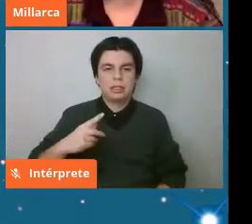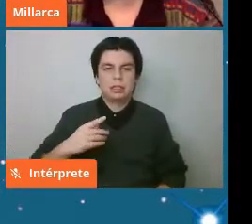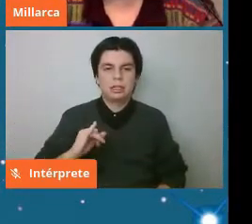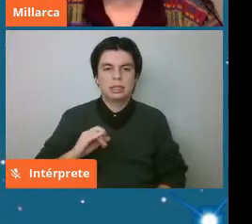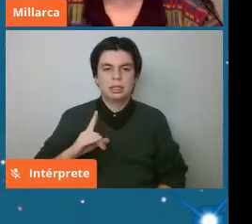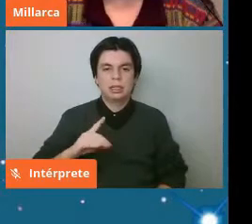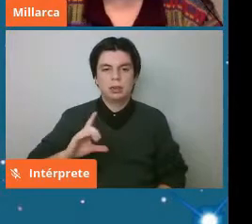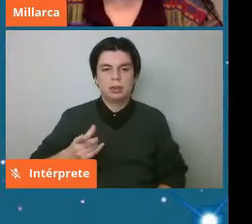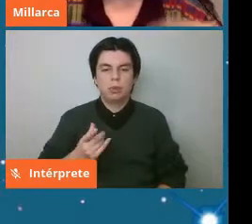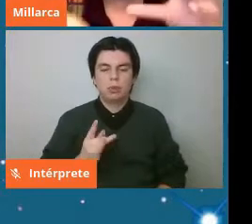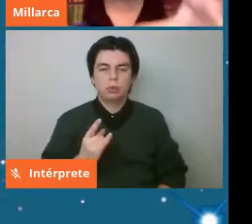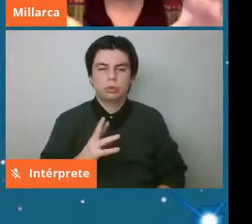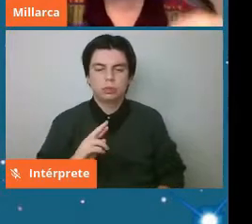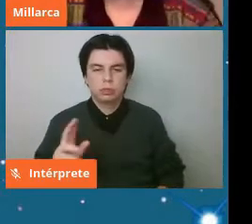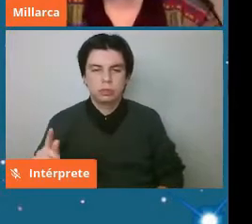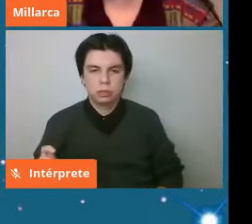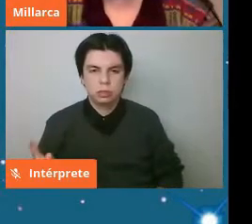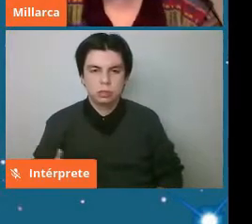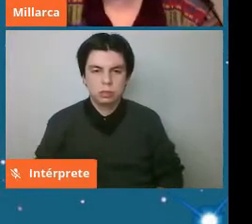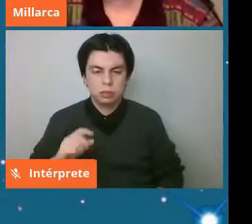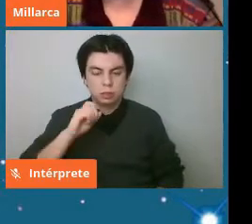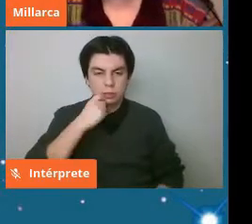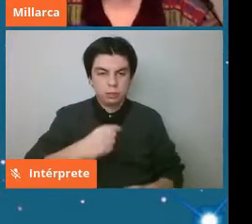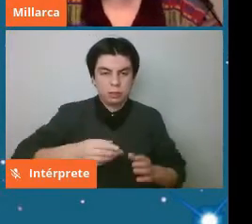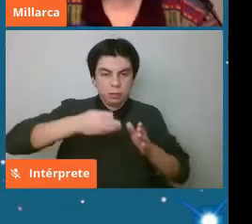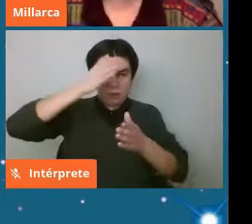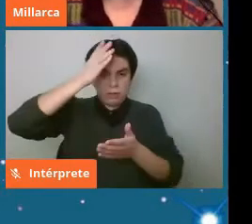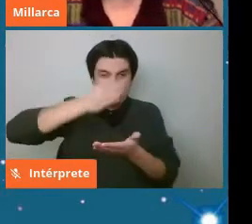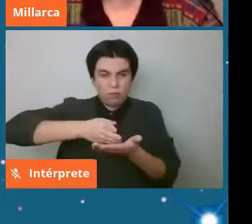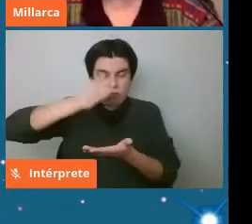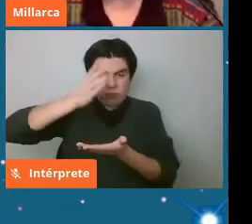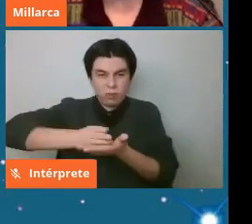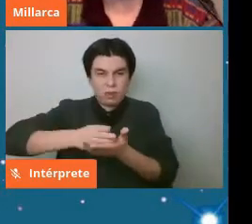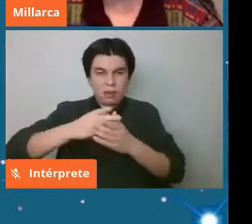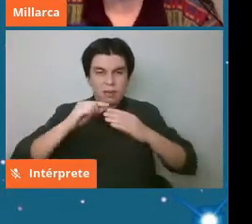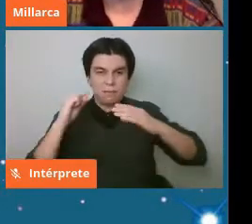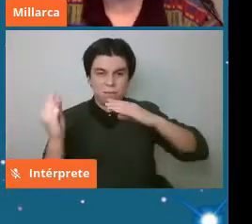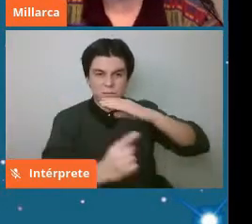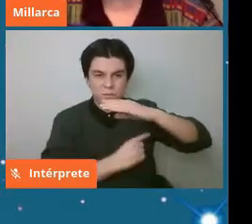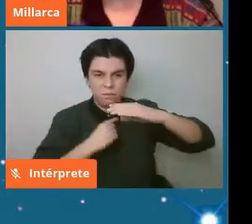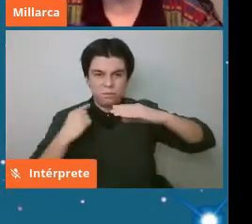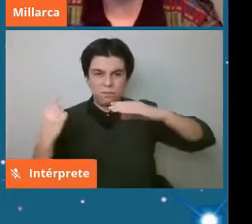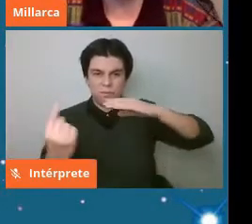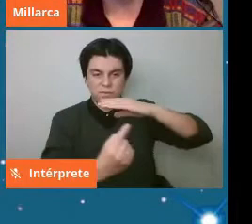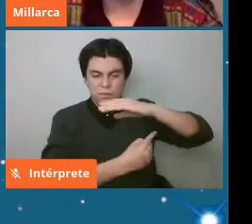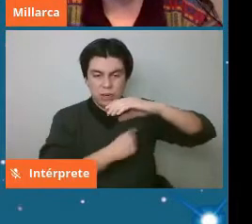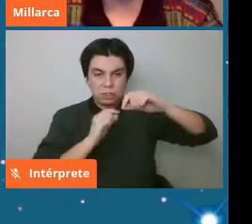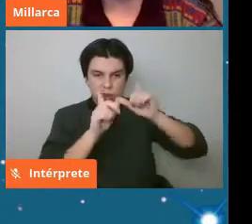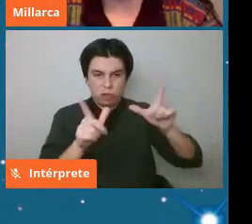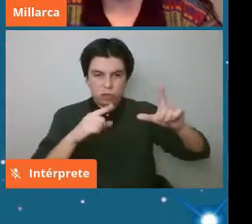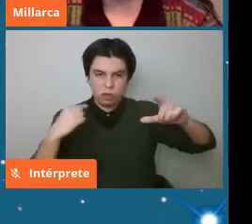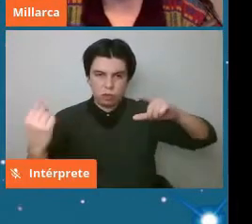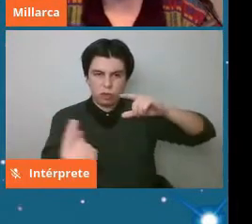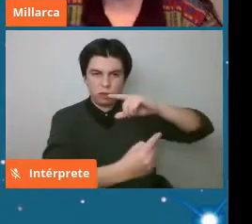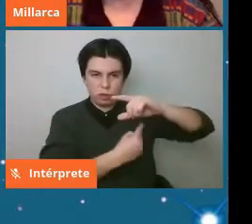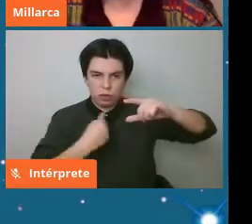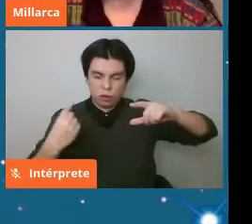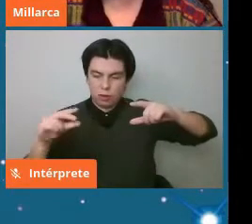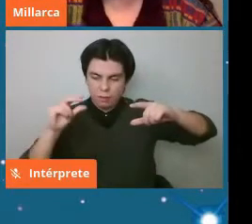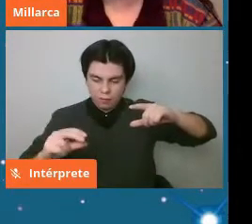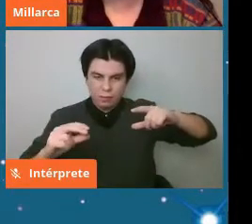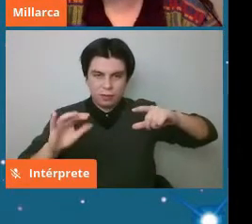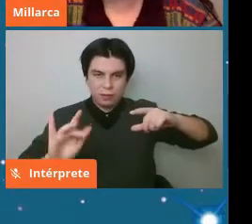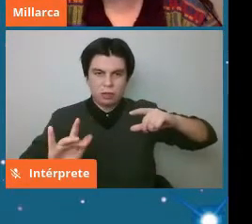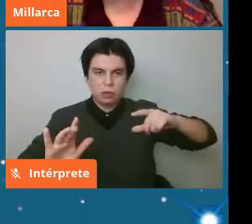generar que estos asteroides que están tan fijos en sus órbitas alrededor del sol puedan entrar en estos espacios y ser acelerados y